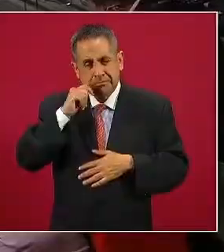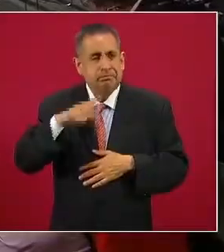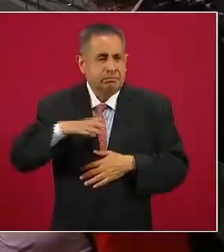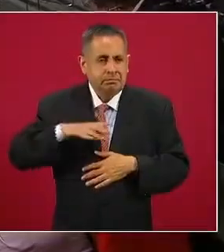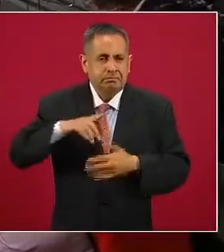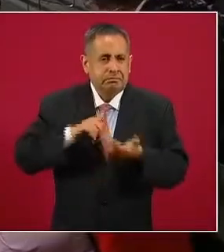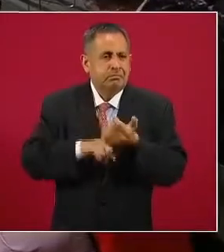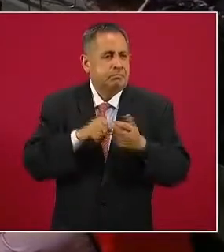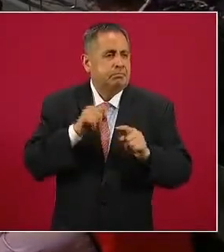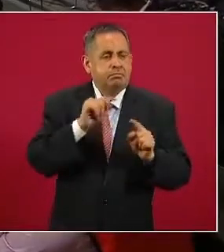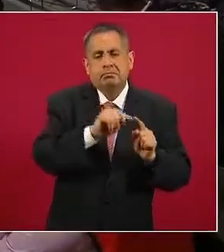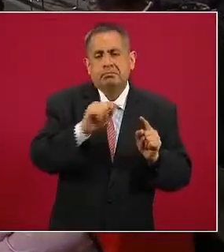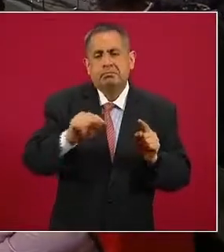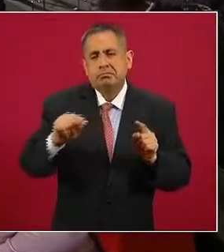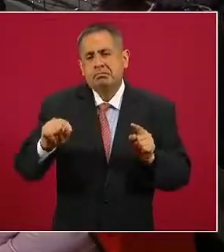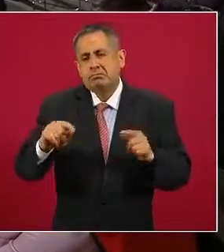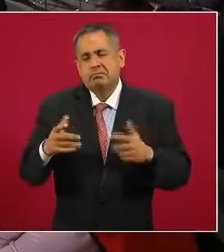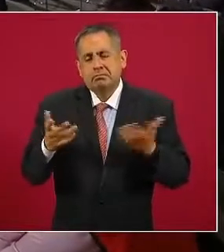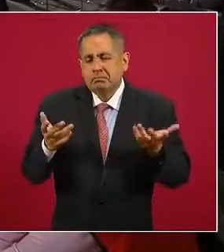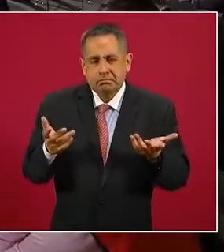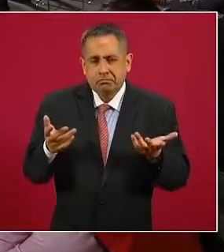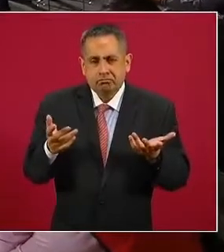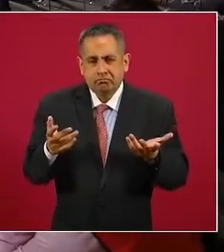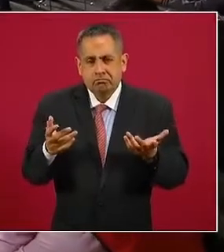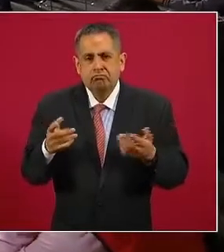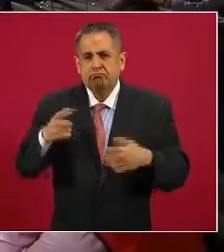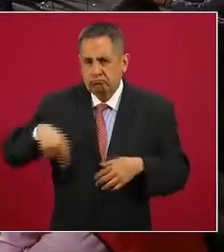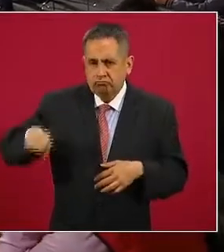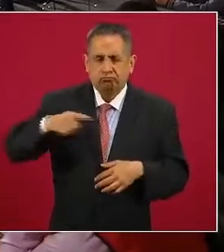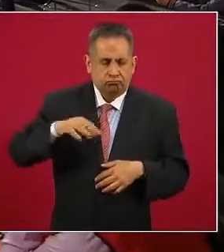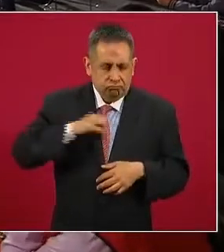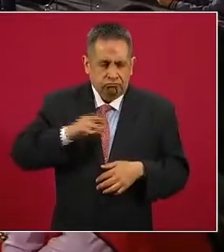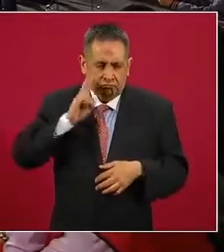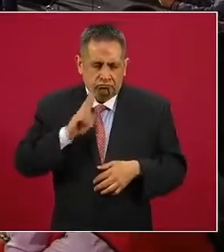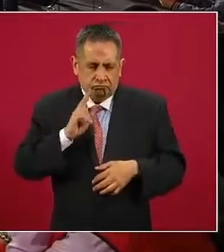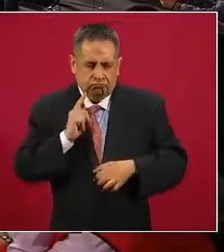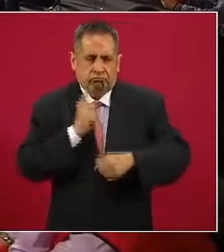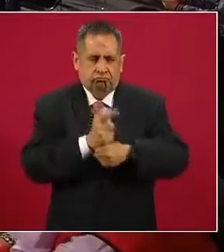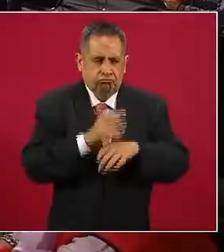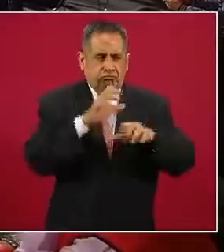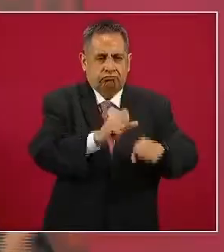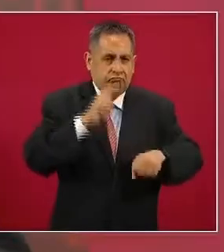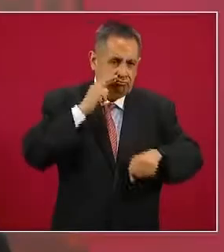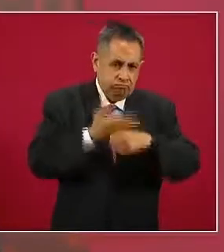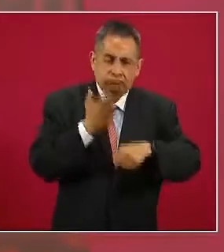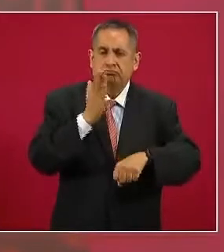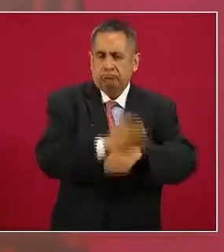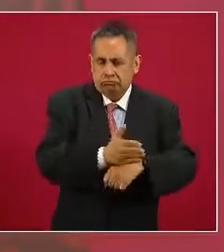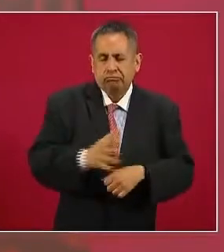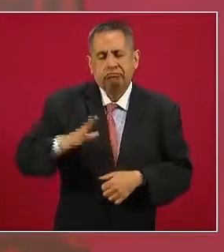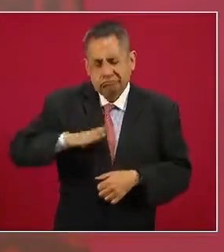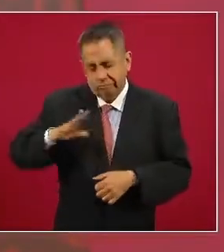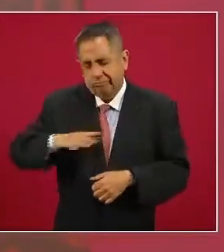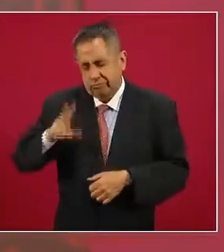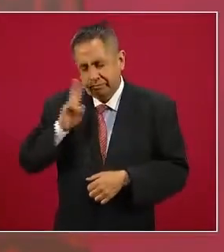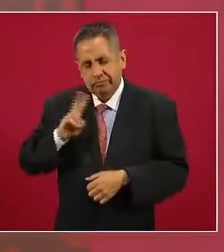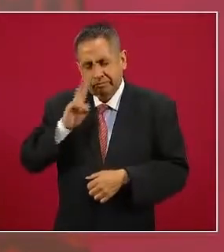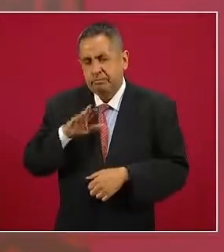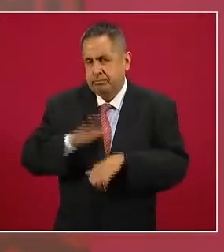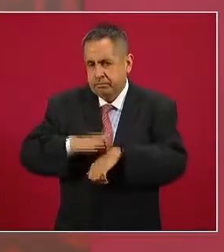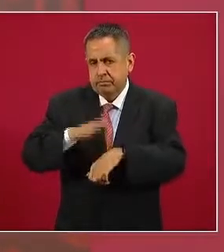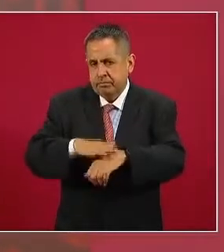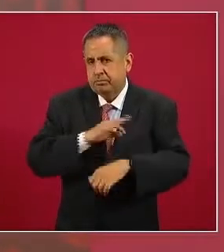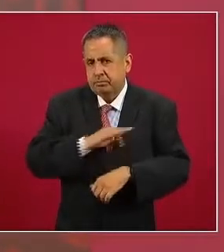posibilidades de dar con responsables y castigar a los responsables